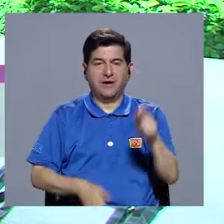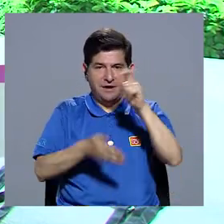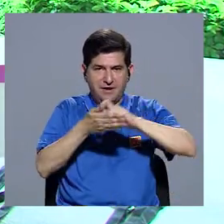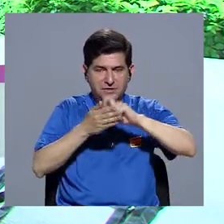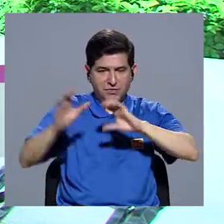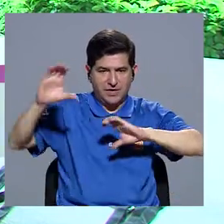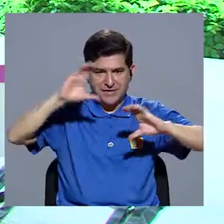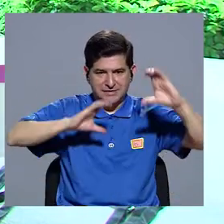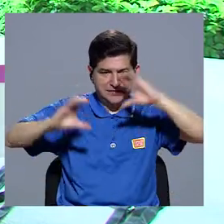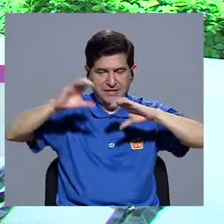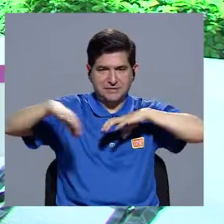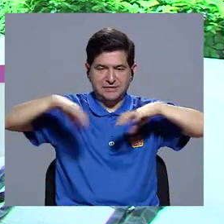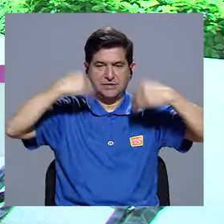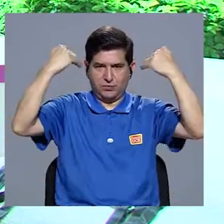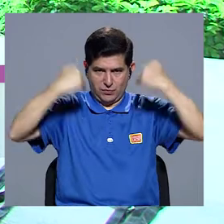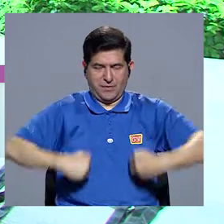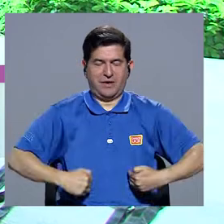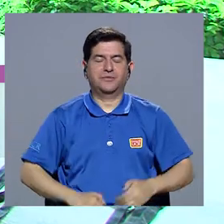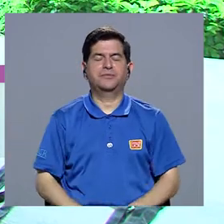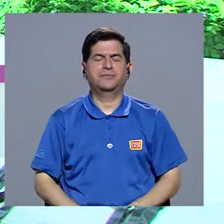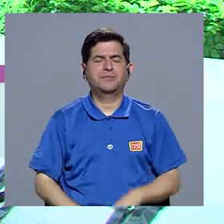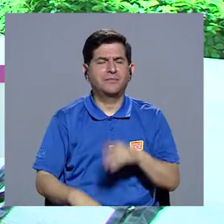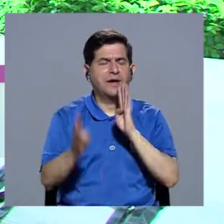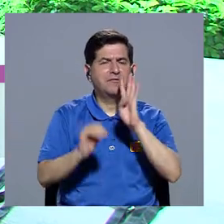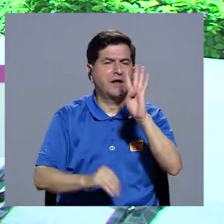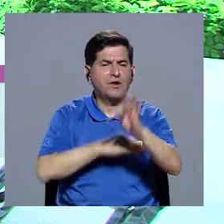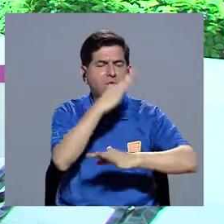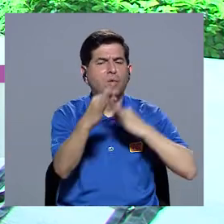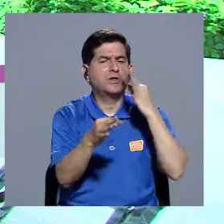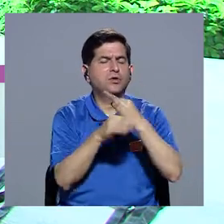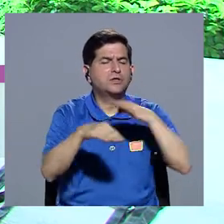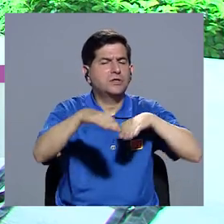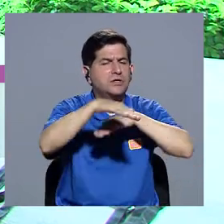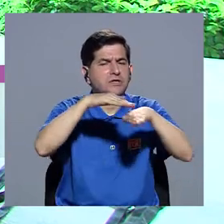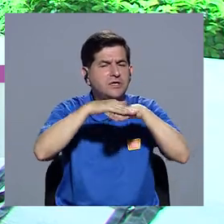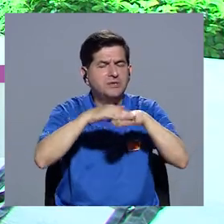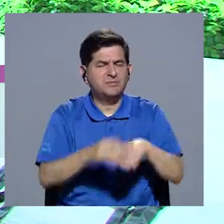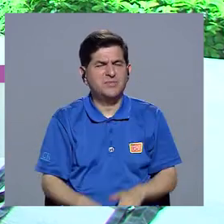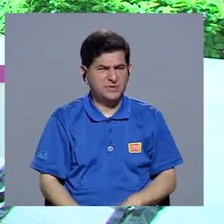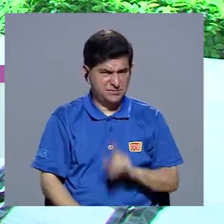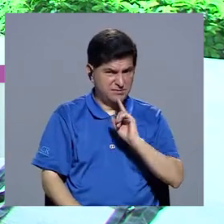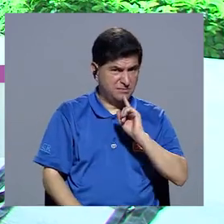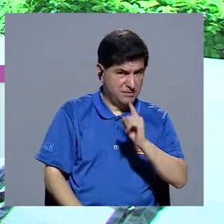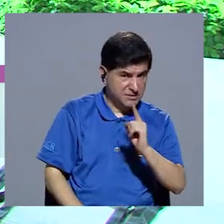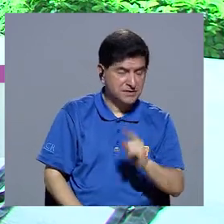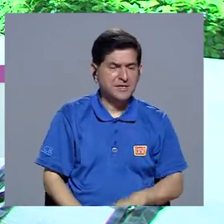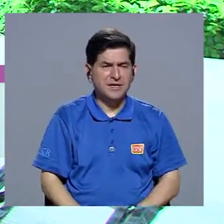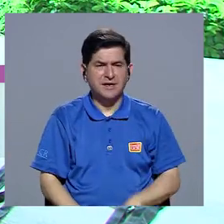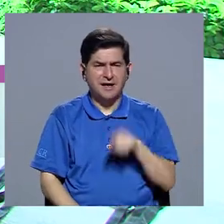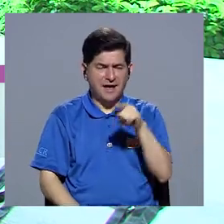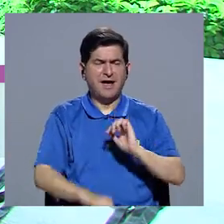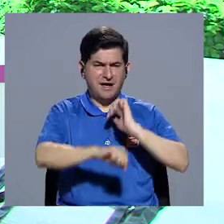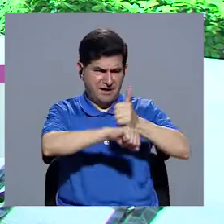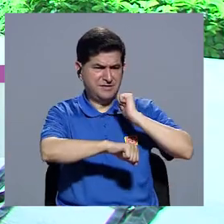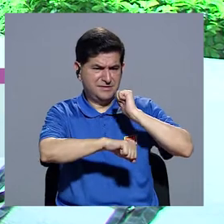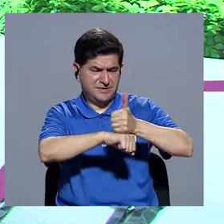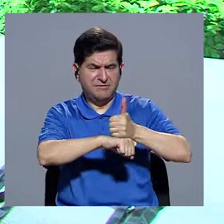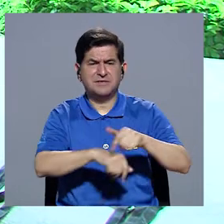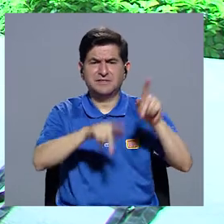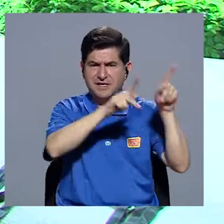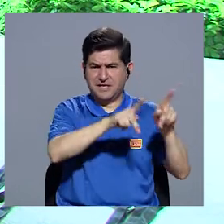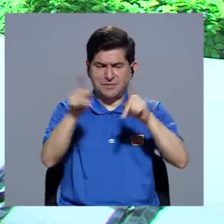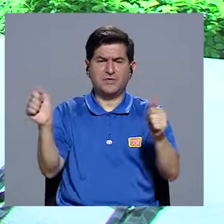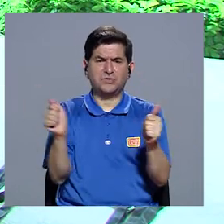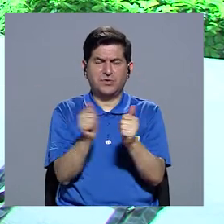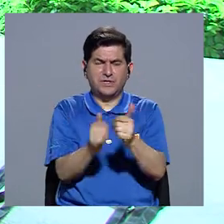Conversemos un poquitito acerca de estos 4 tipos, digamos, básicos, no sé si llamarlos así, de ejercicios que se pueden prescribir en las